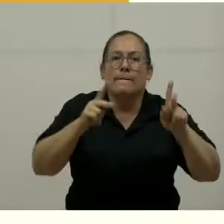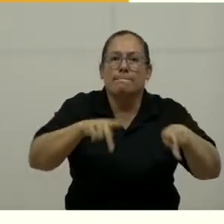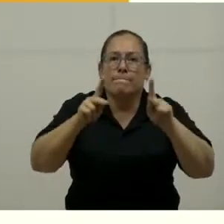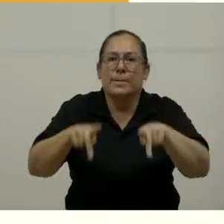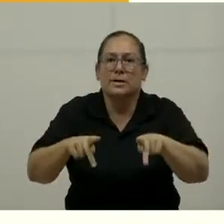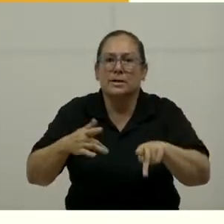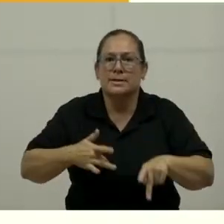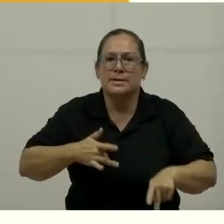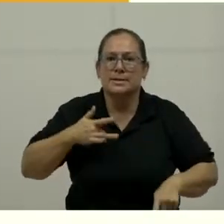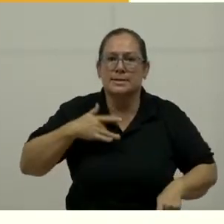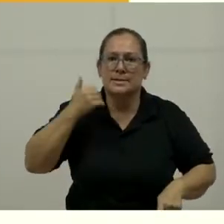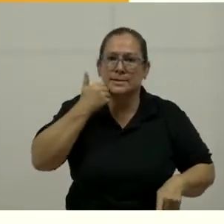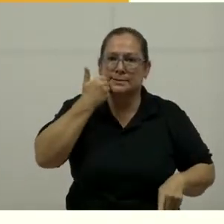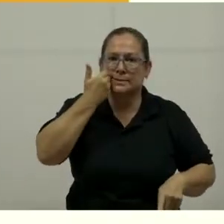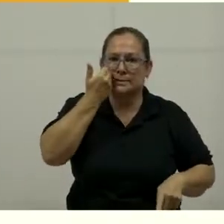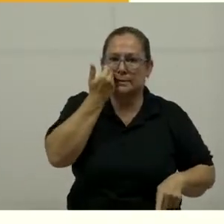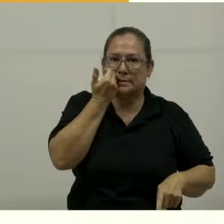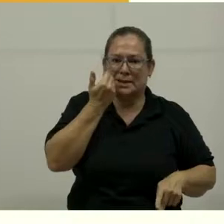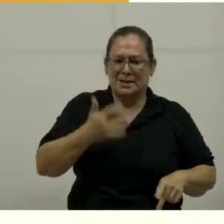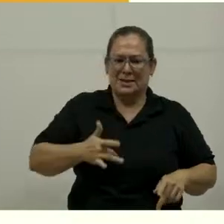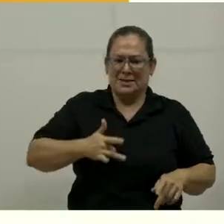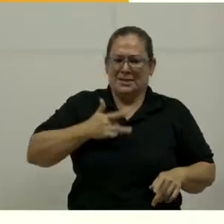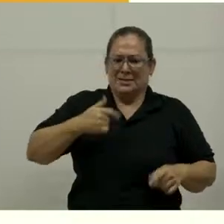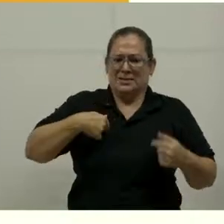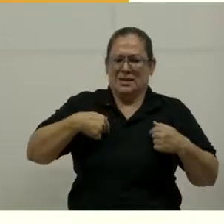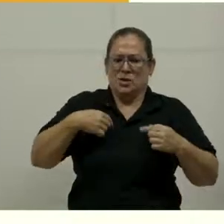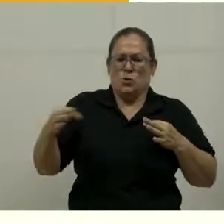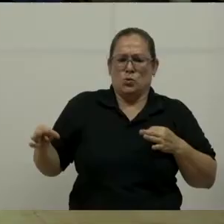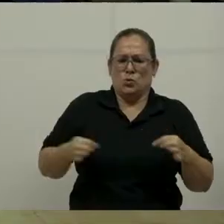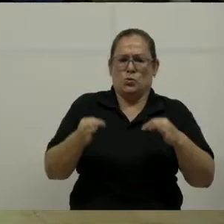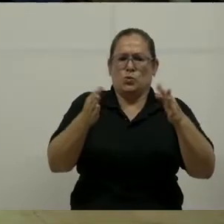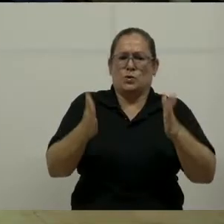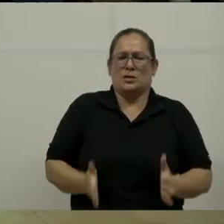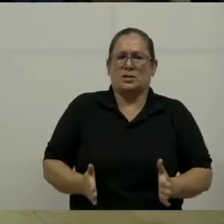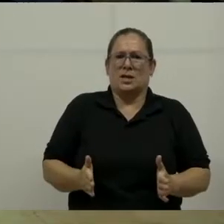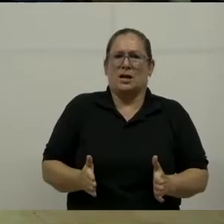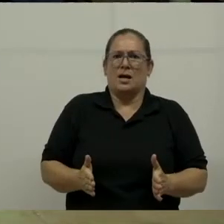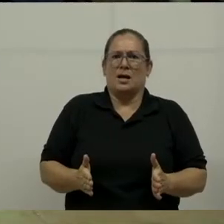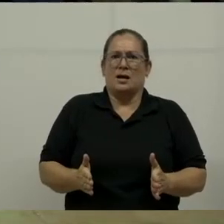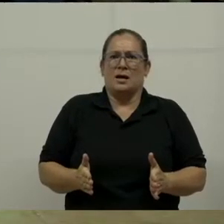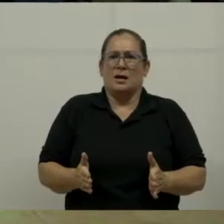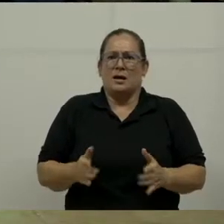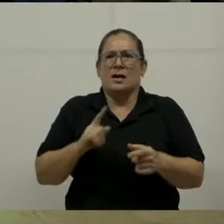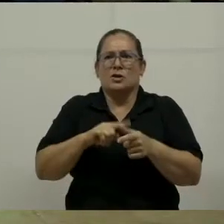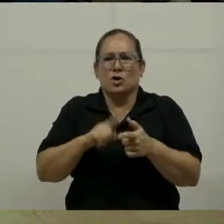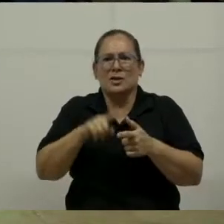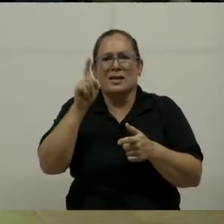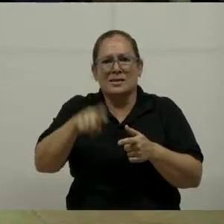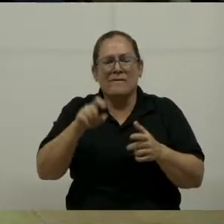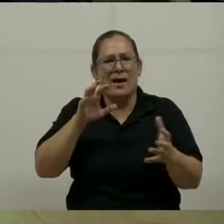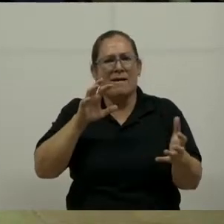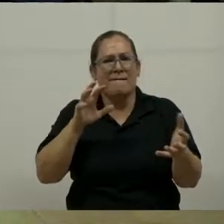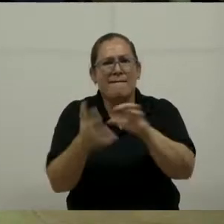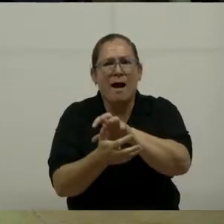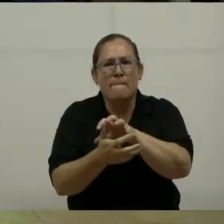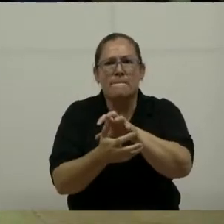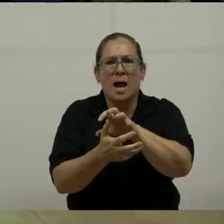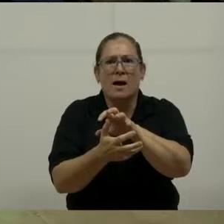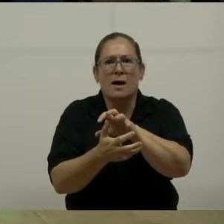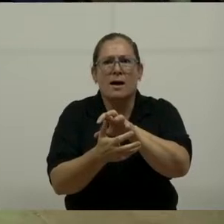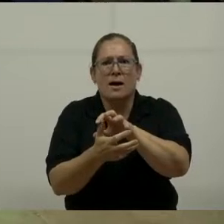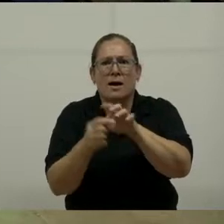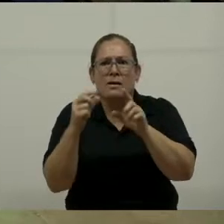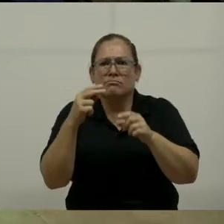avergonzadas de ser turistas. Entonces, en Costa Rica, con esta acción, lo que queremos es cambiar esa vergüenza por orgullo.